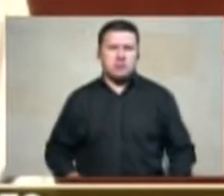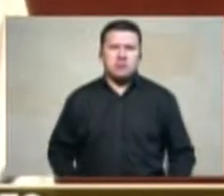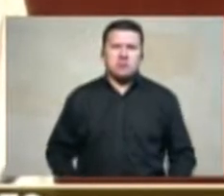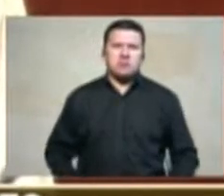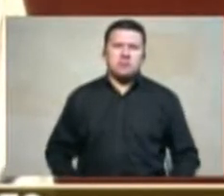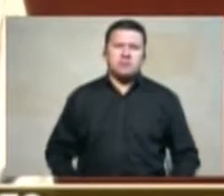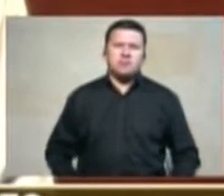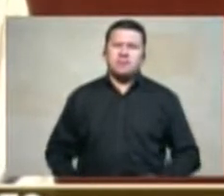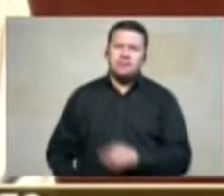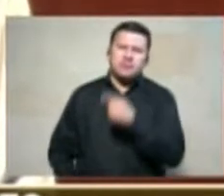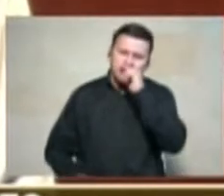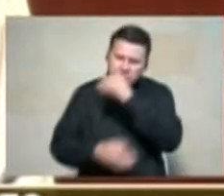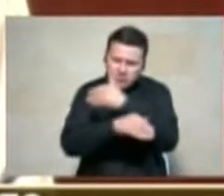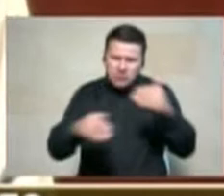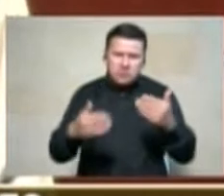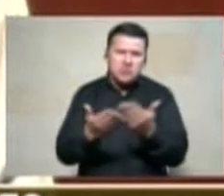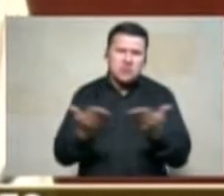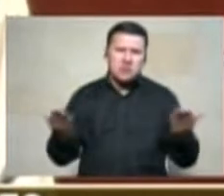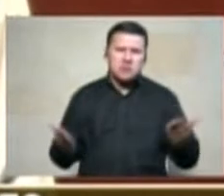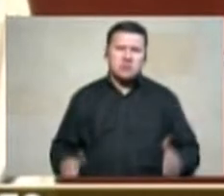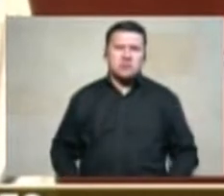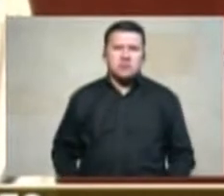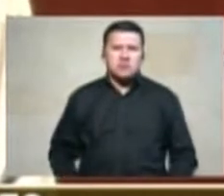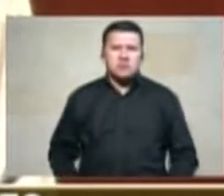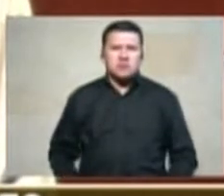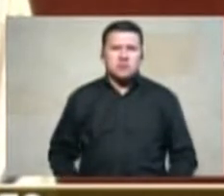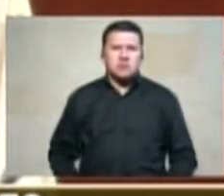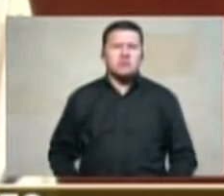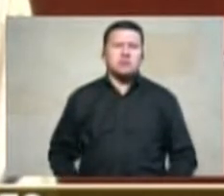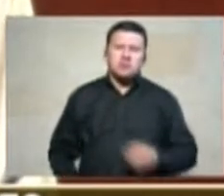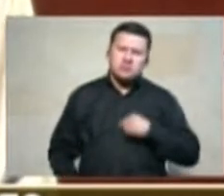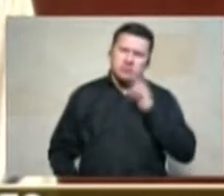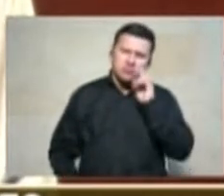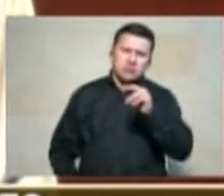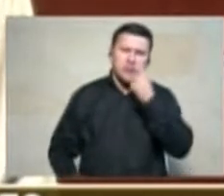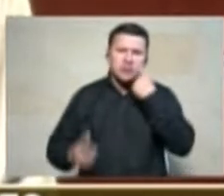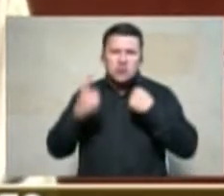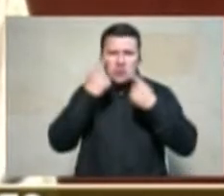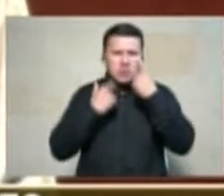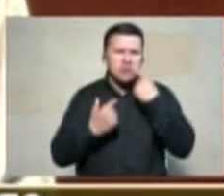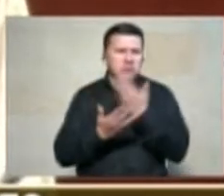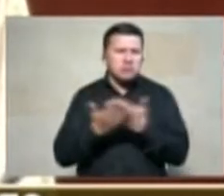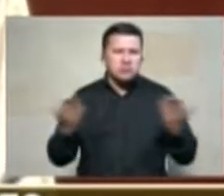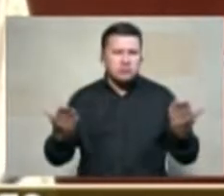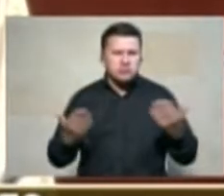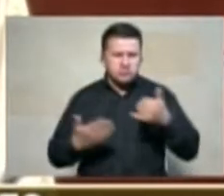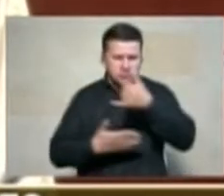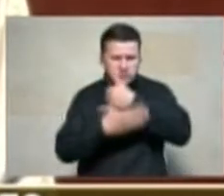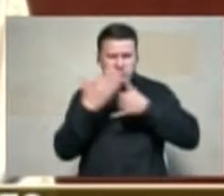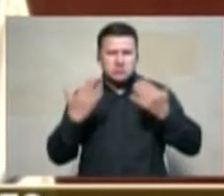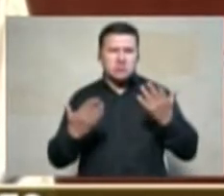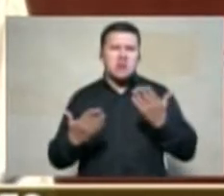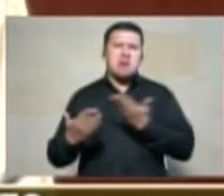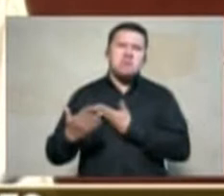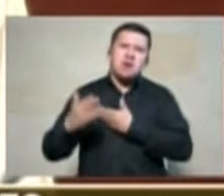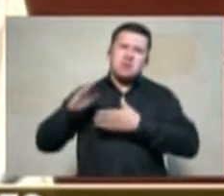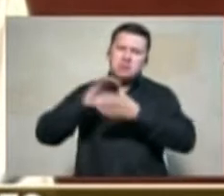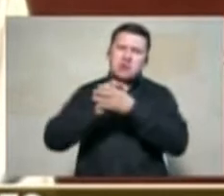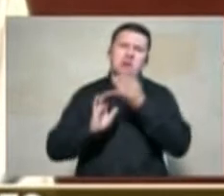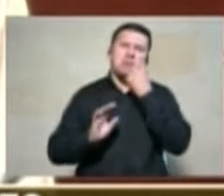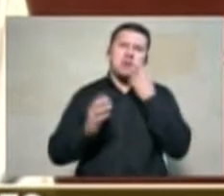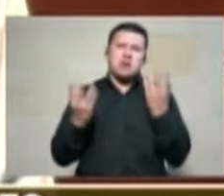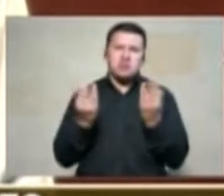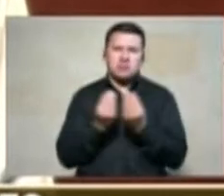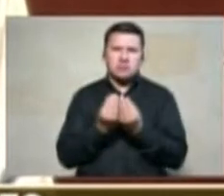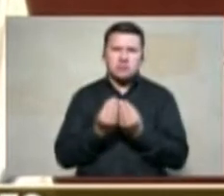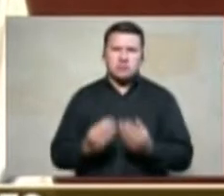a muchos niños hoy los he visto llorando en muchas regiones del país agarrados de la mamá y de su papá